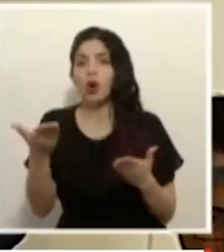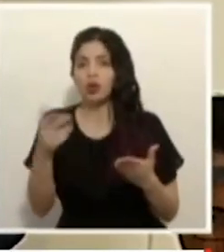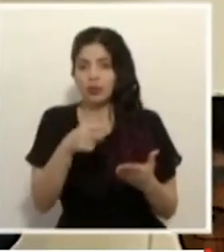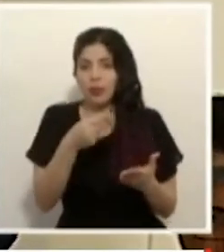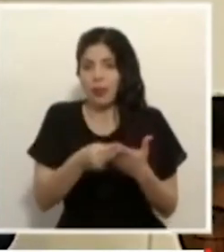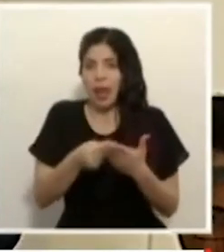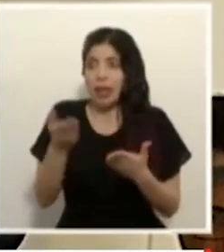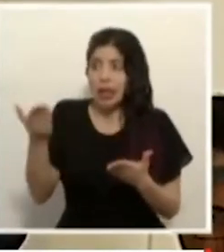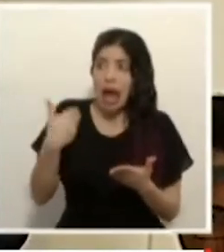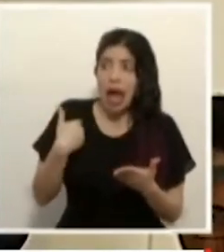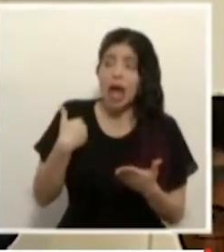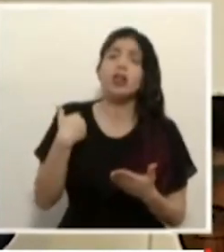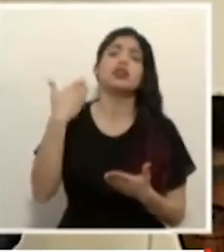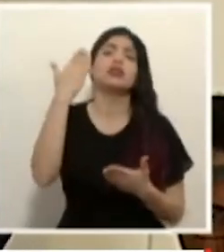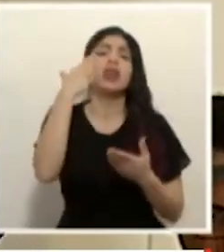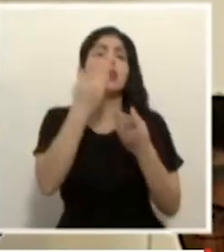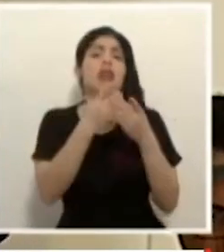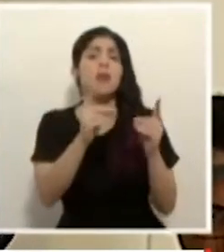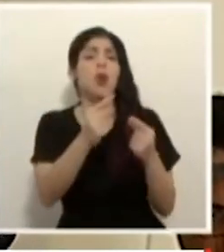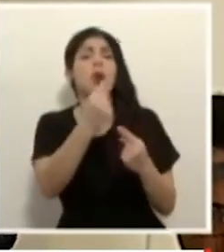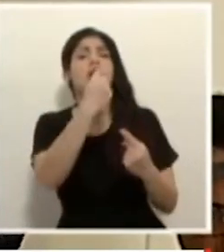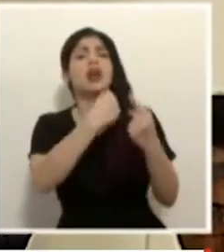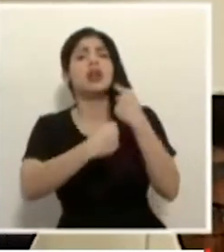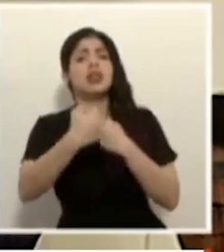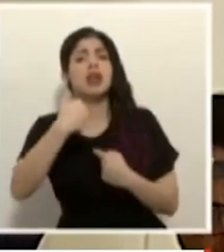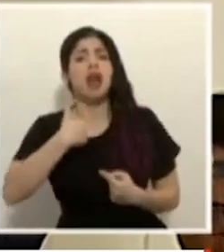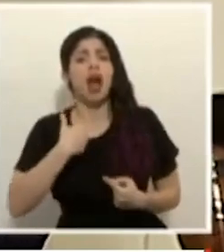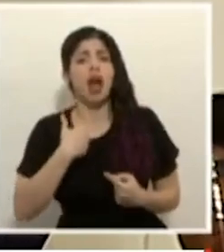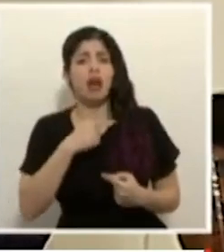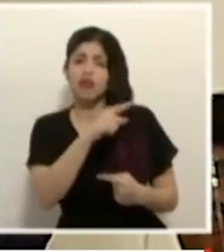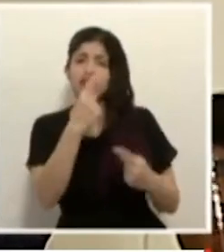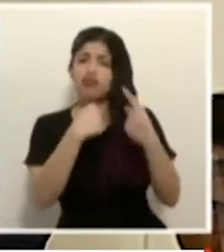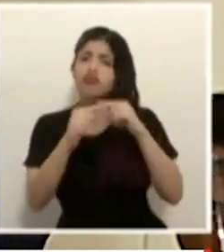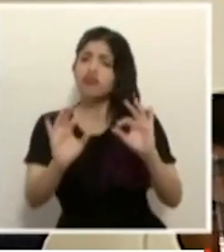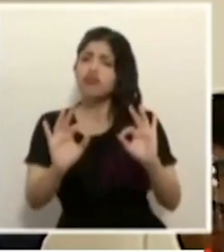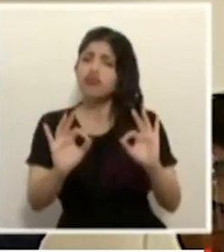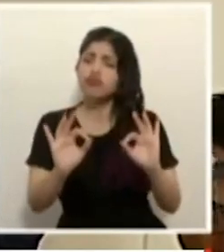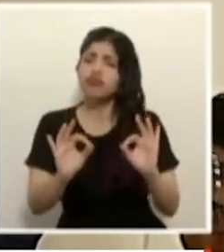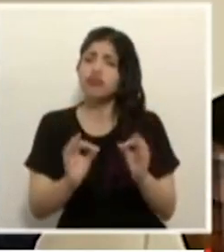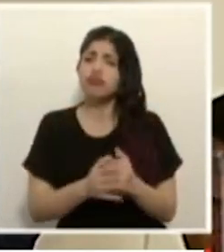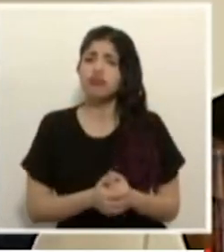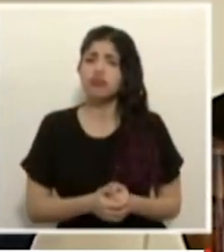Y sé que hay críticas en democracia y está bien. Está bien.